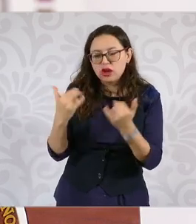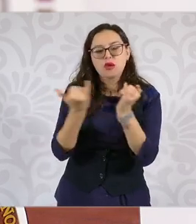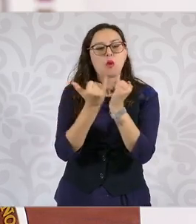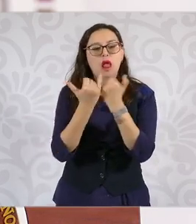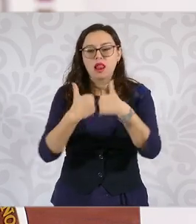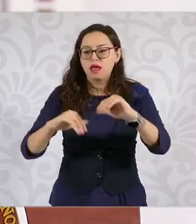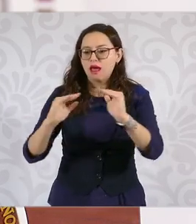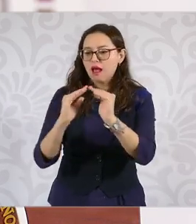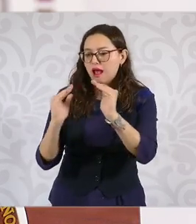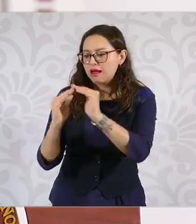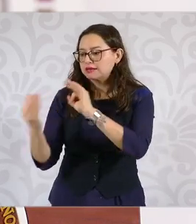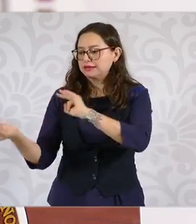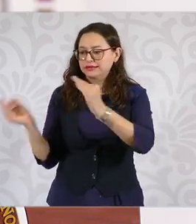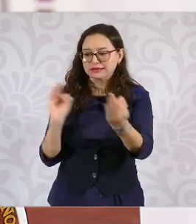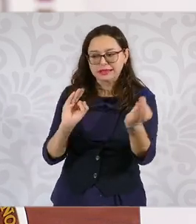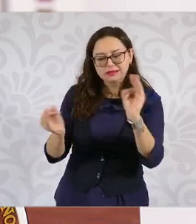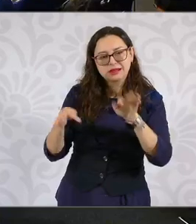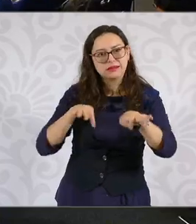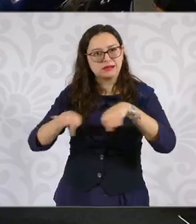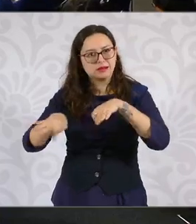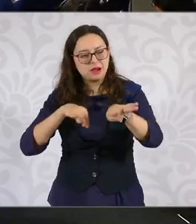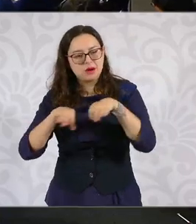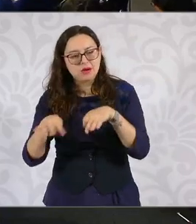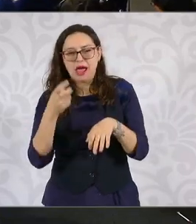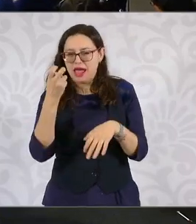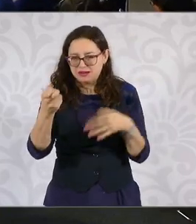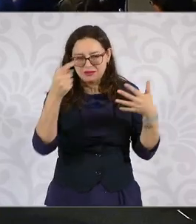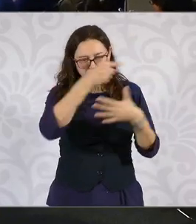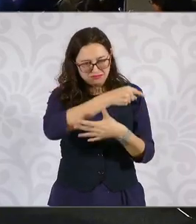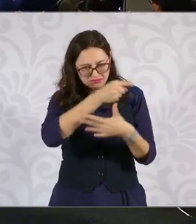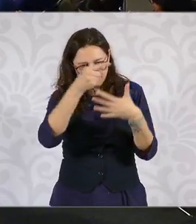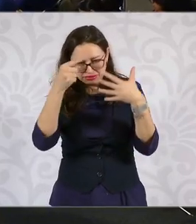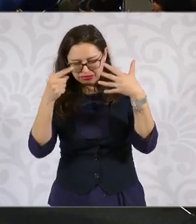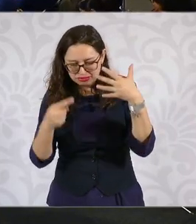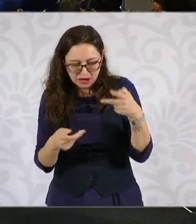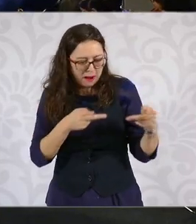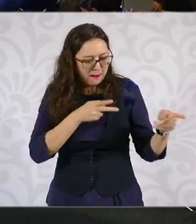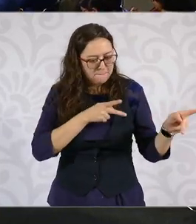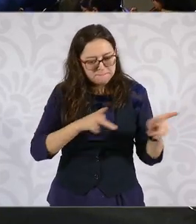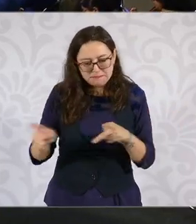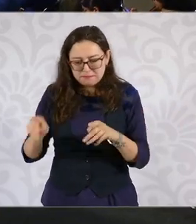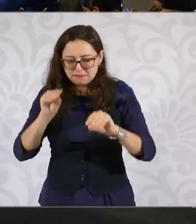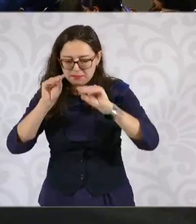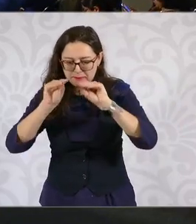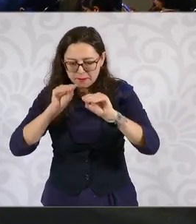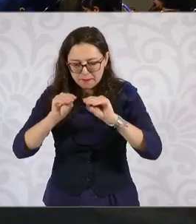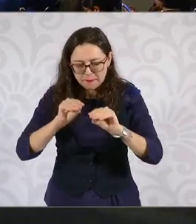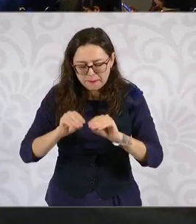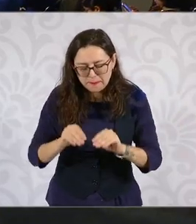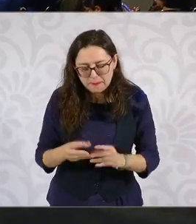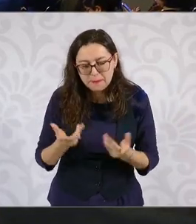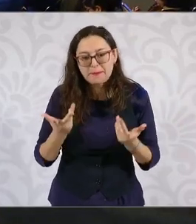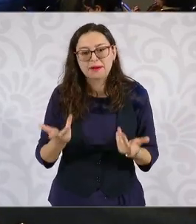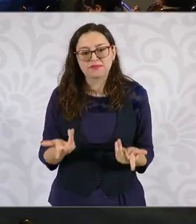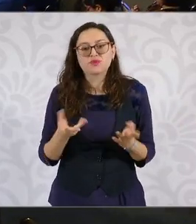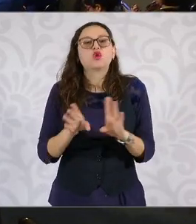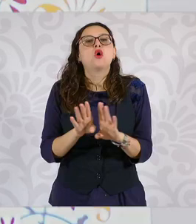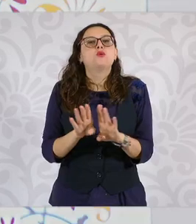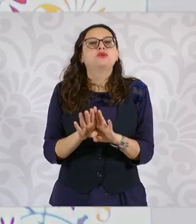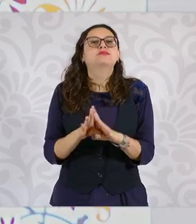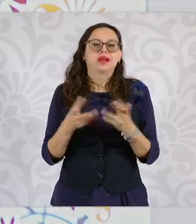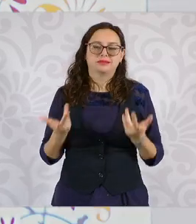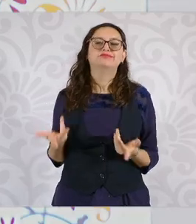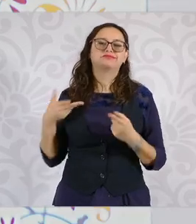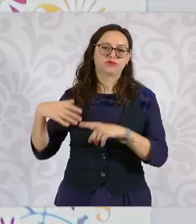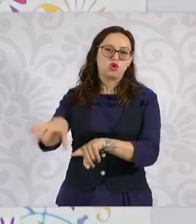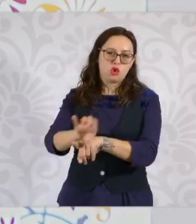vinculadas a los centros de trabajo. Entonces, todo ello, la idea es hacer un consejo con empresarios nacionales,